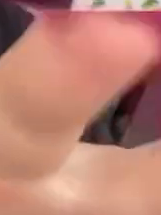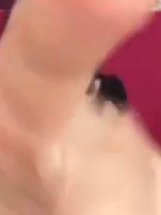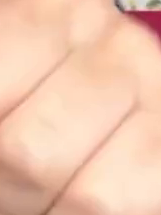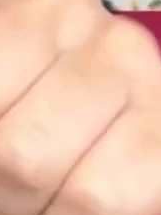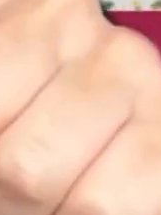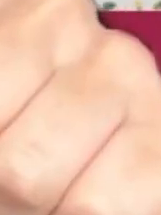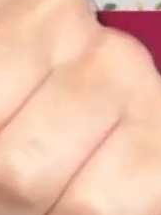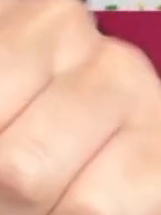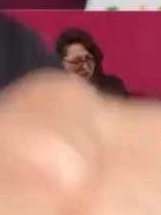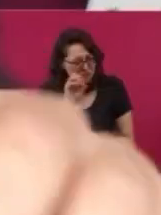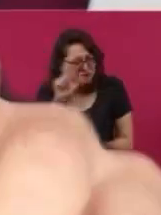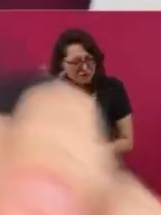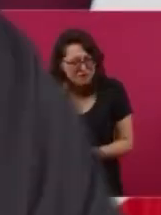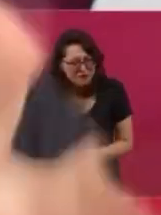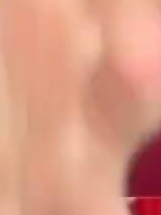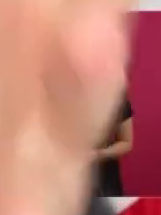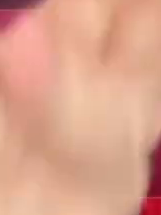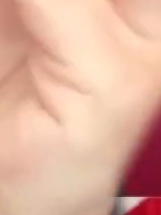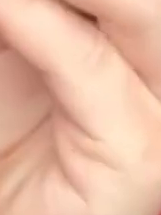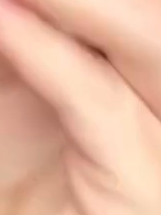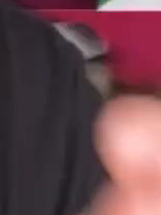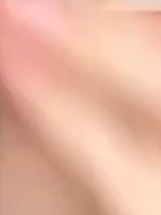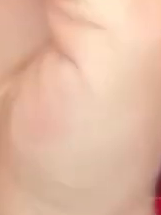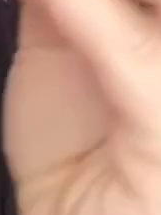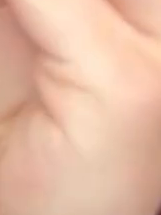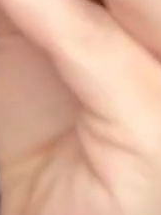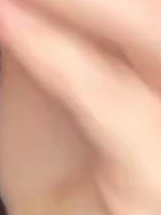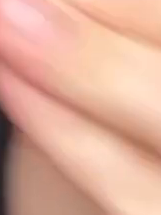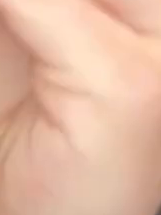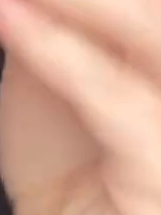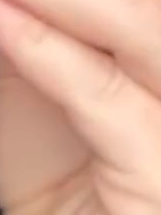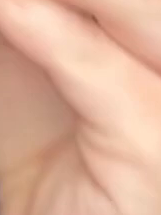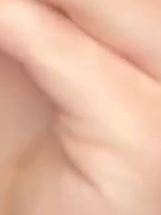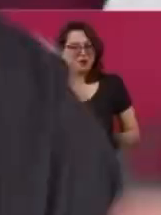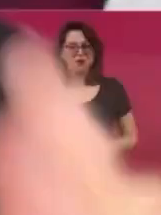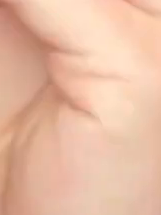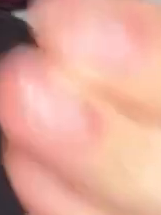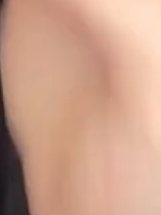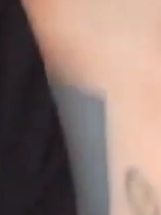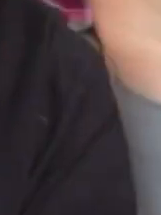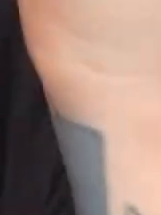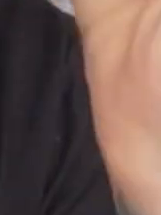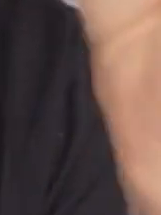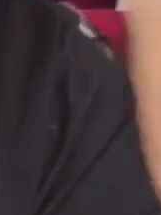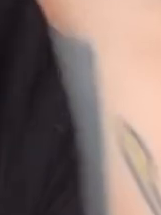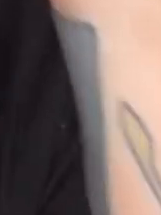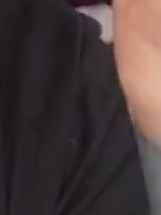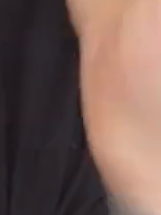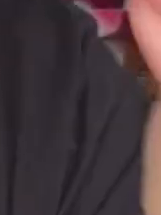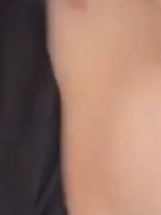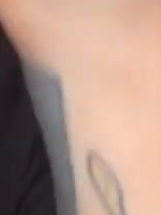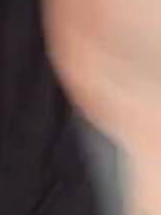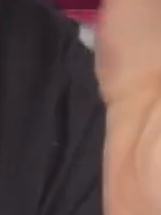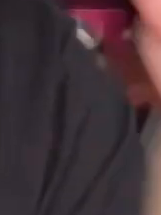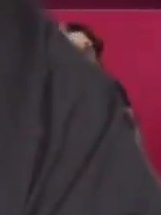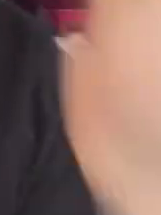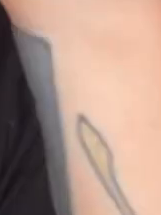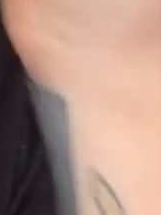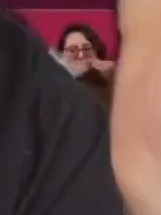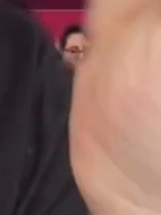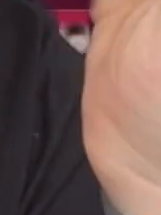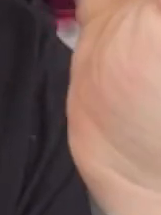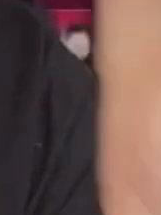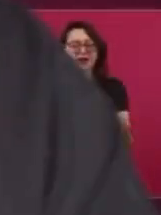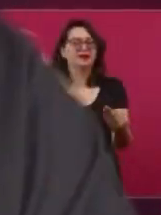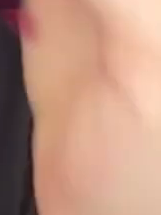esos son unos cínicos que nos robaron por tantos años y por tantas generaciones. No te dejes engañar, no es cierto, son unos cínicos y